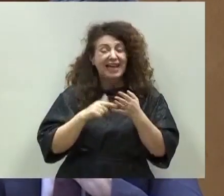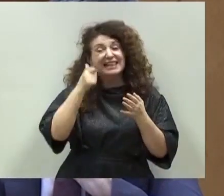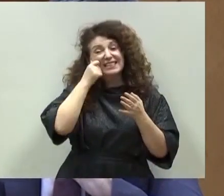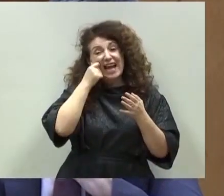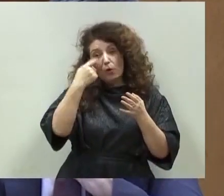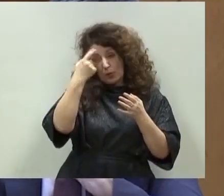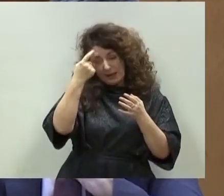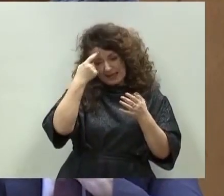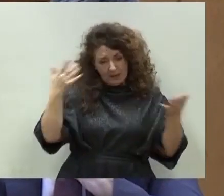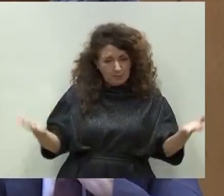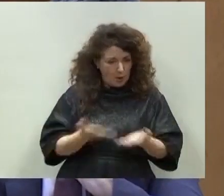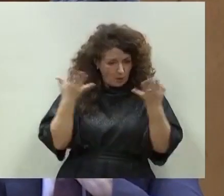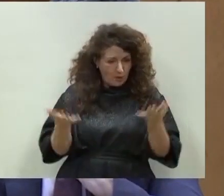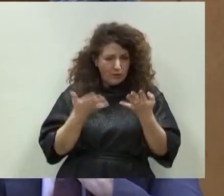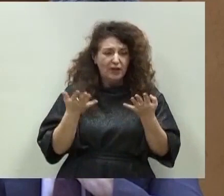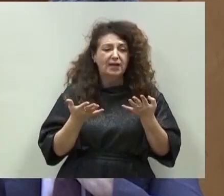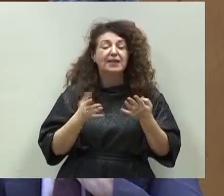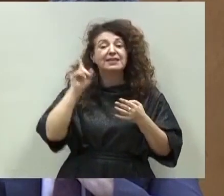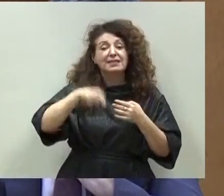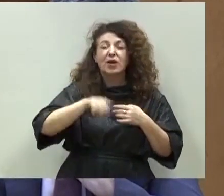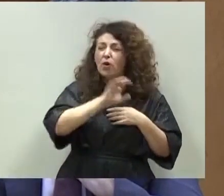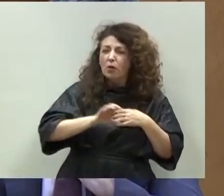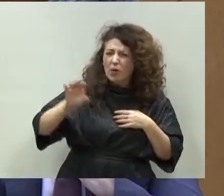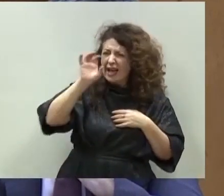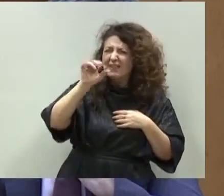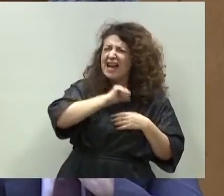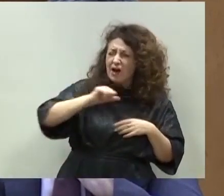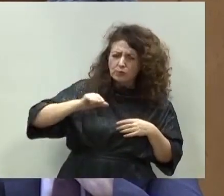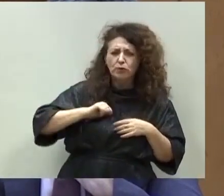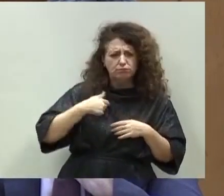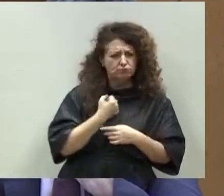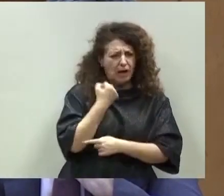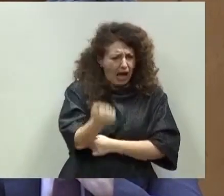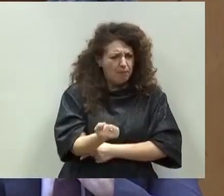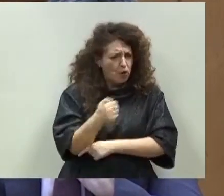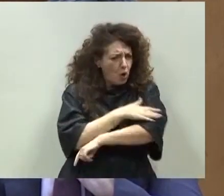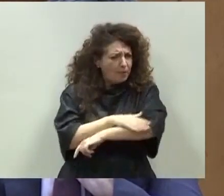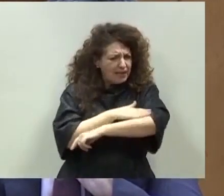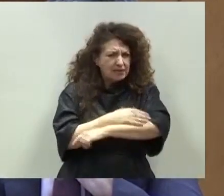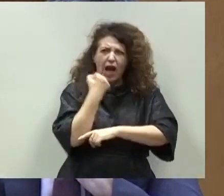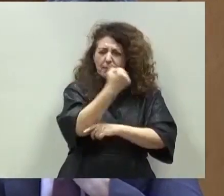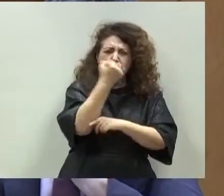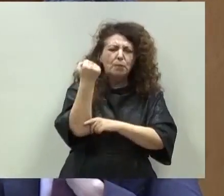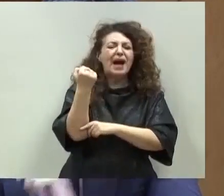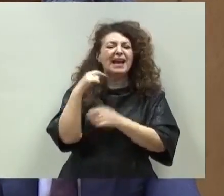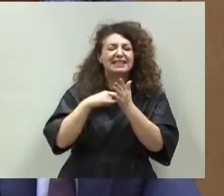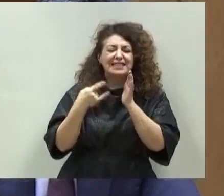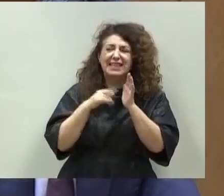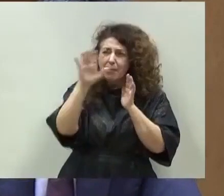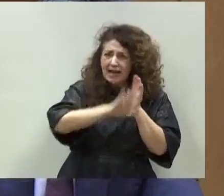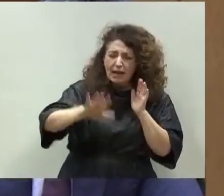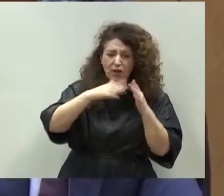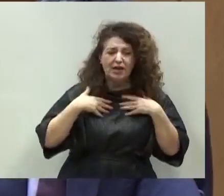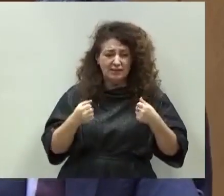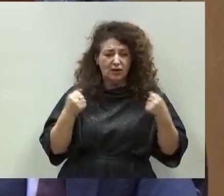y pueden contar todas las comunidades, todos los gobiernos con este ministerio para reforzar nuestro Sistema Nacional de Salud. Ahora